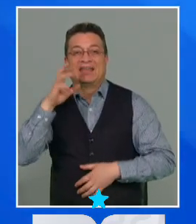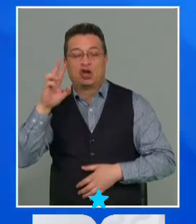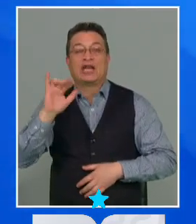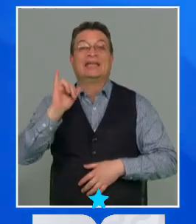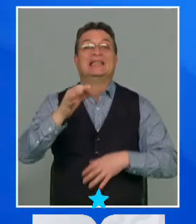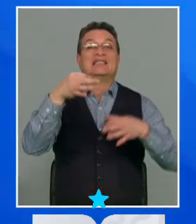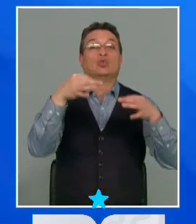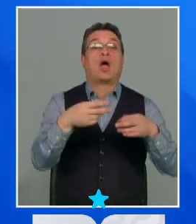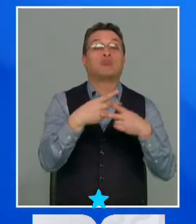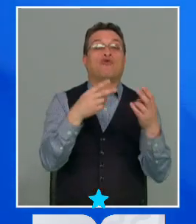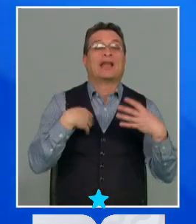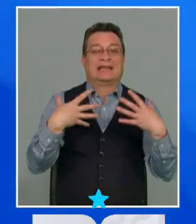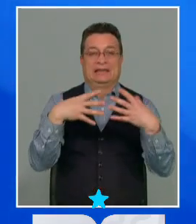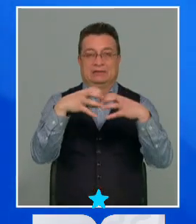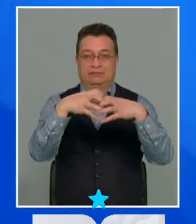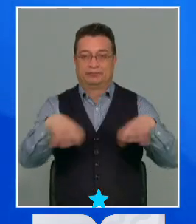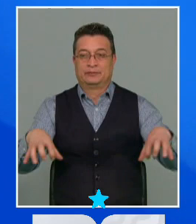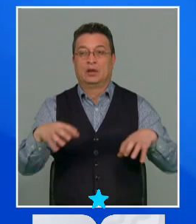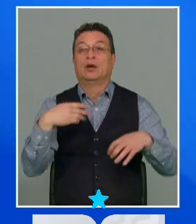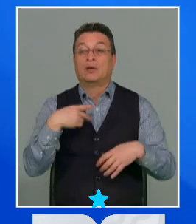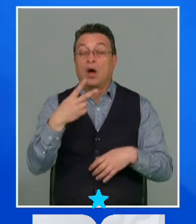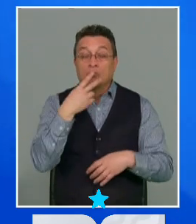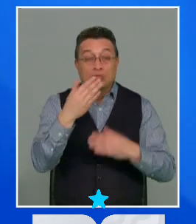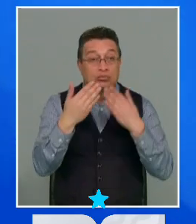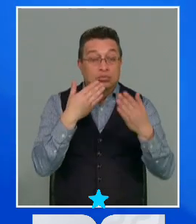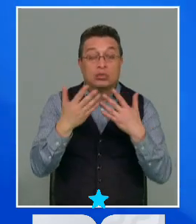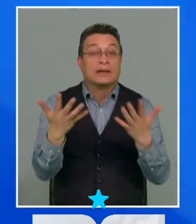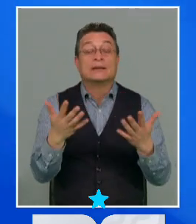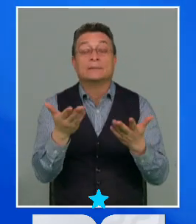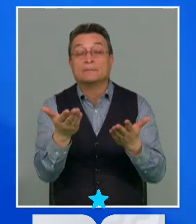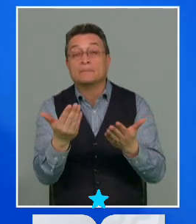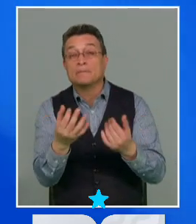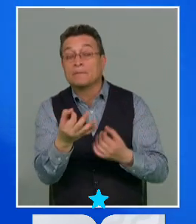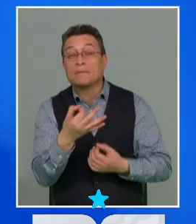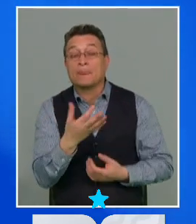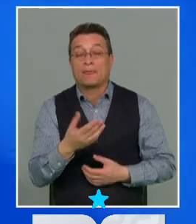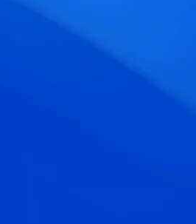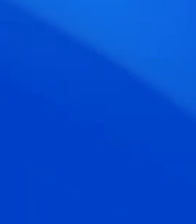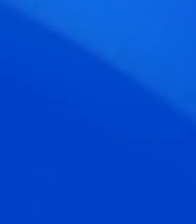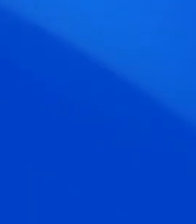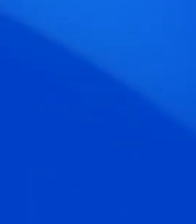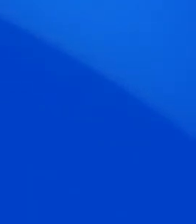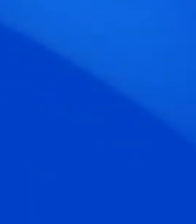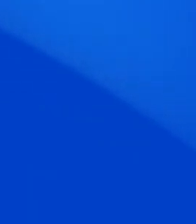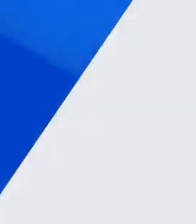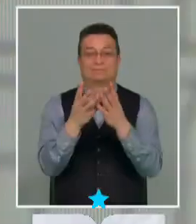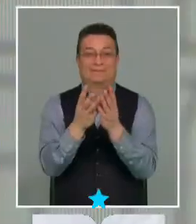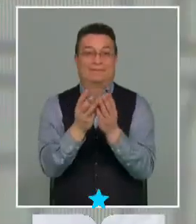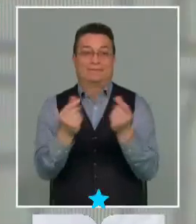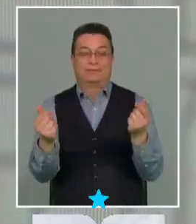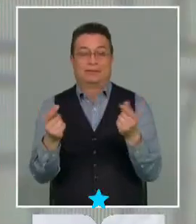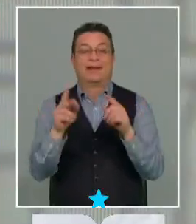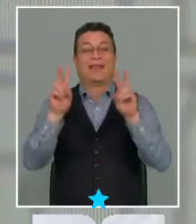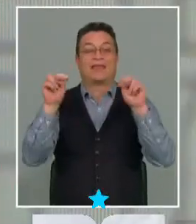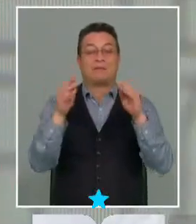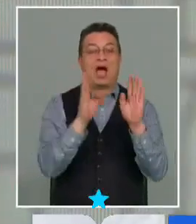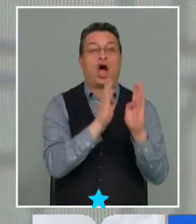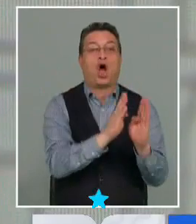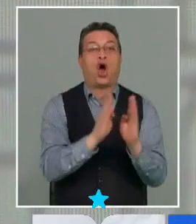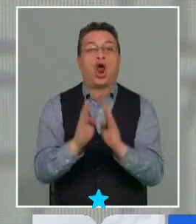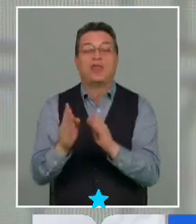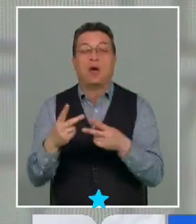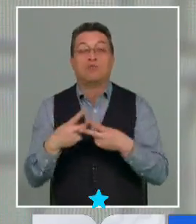ahí está establecido en esta norma. Para cerrar en los segundos que nos quedan, Marisol Tomás. Desaparece el concepto de orden público, queda